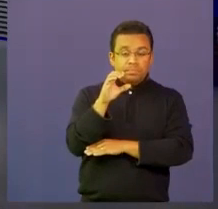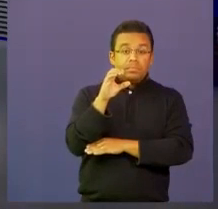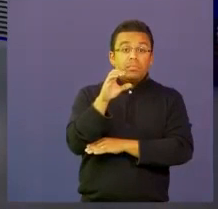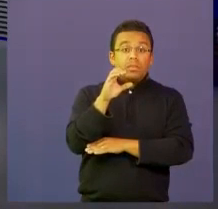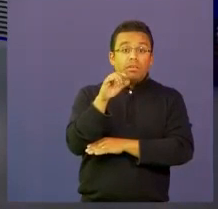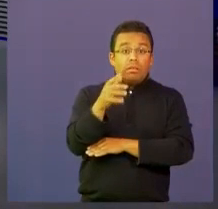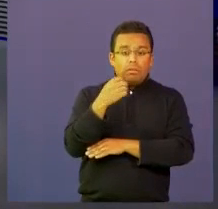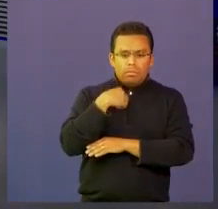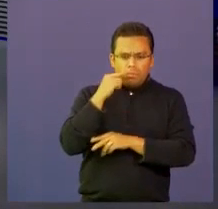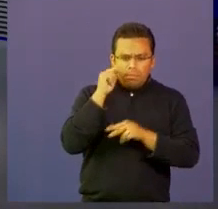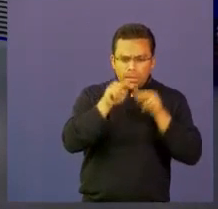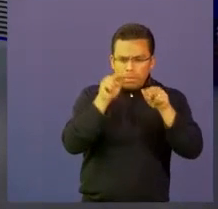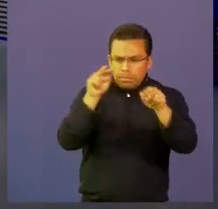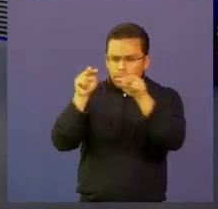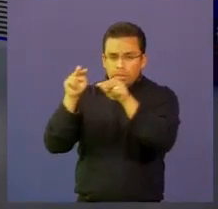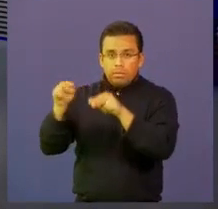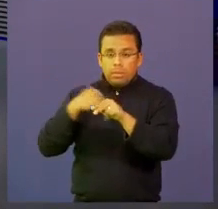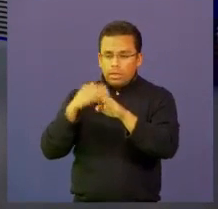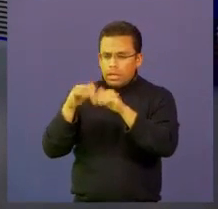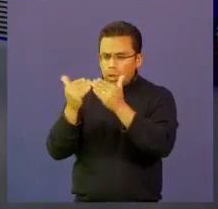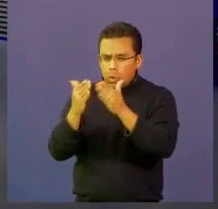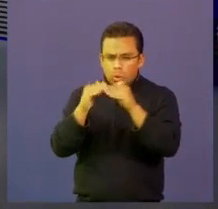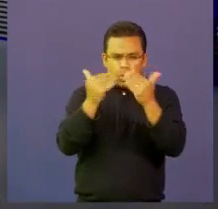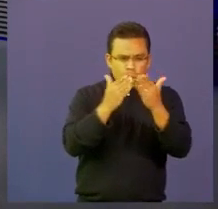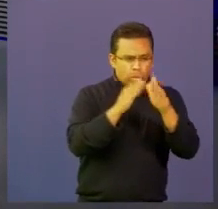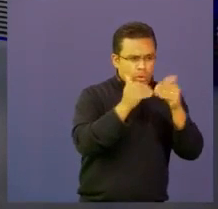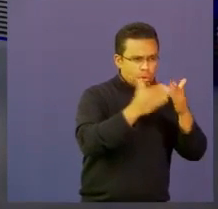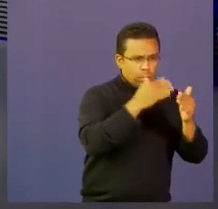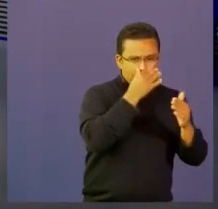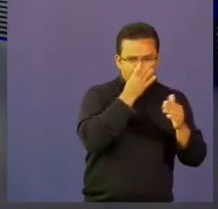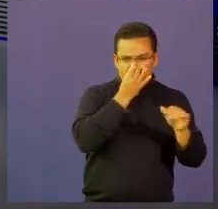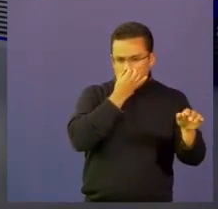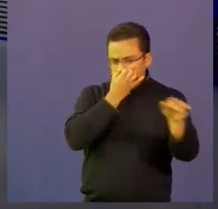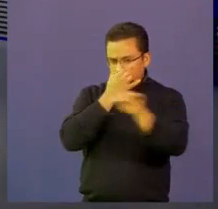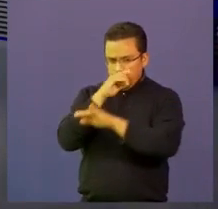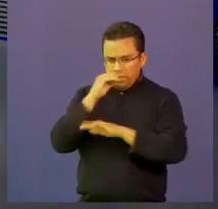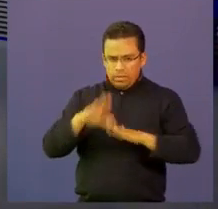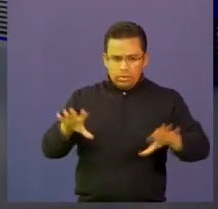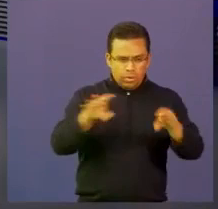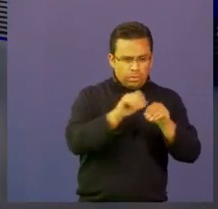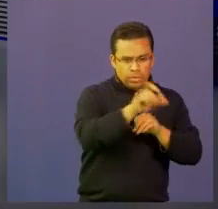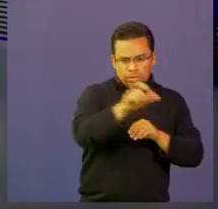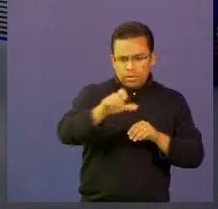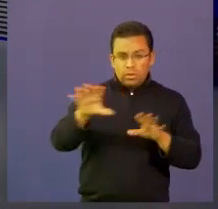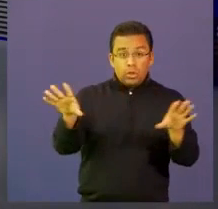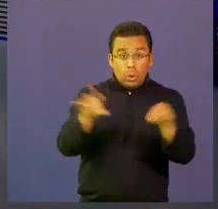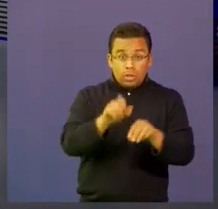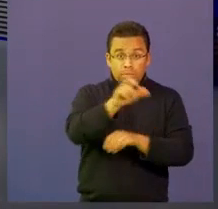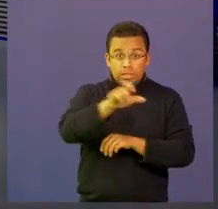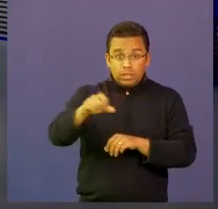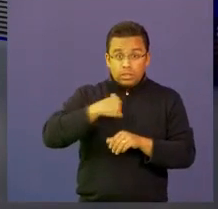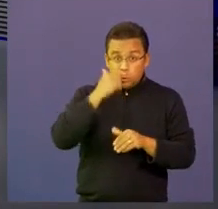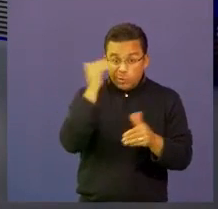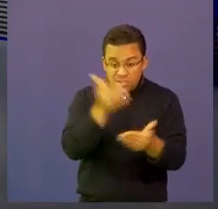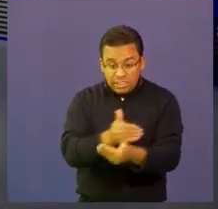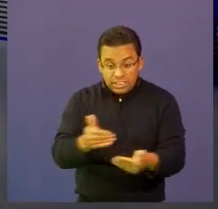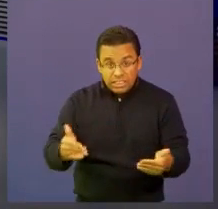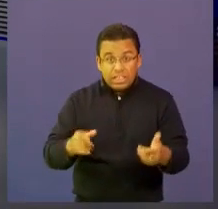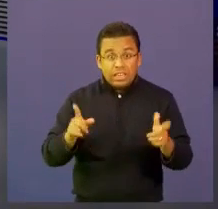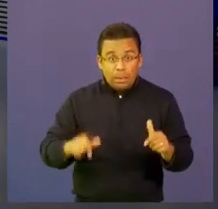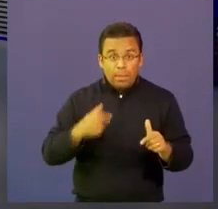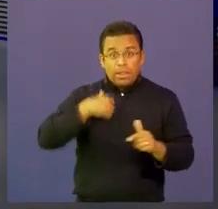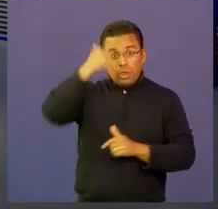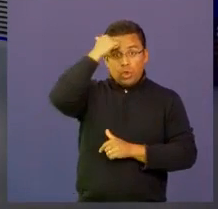instituciones del Estado podemos llegar realmente a trabajar con los docentes y con los niños. Entonces es muy fácil